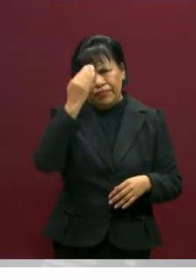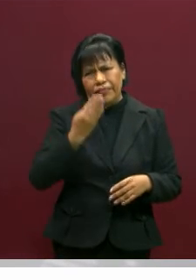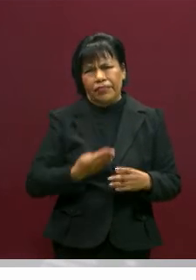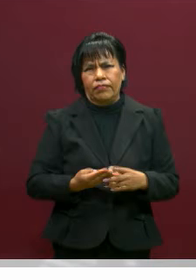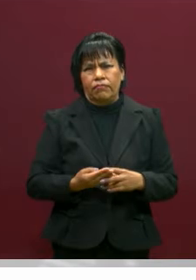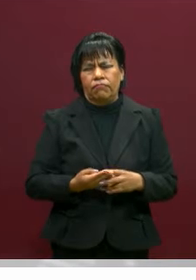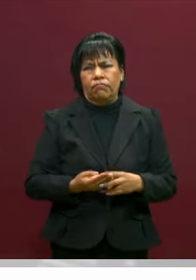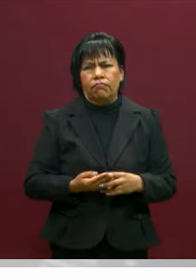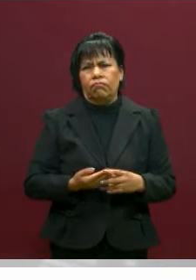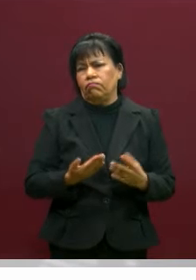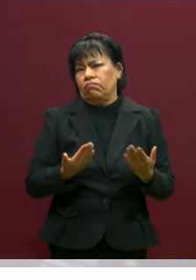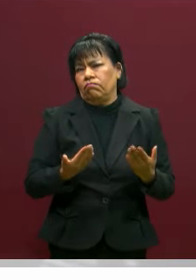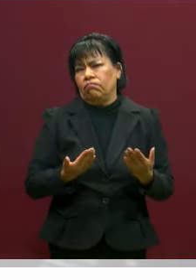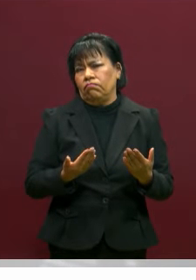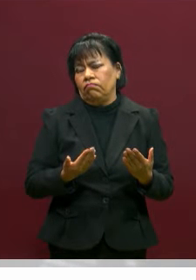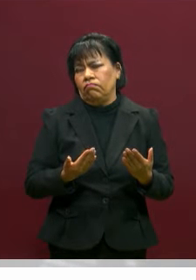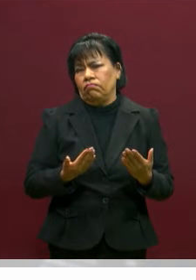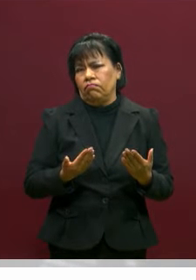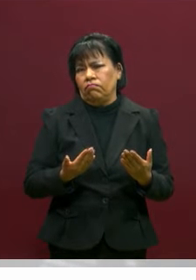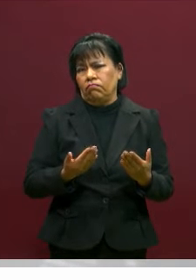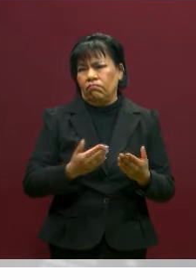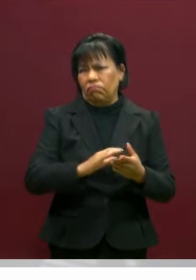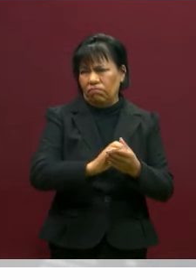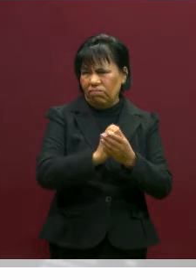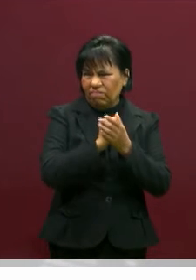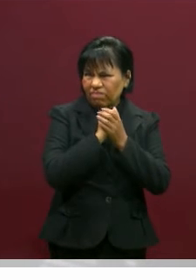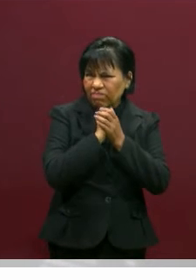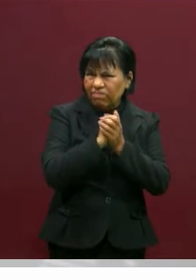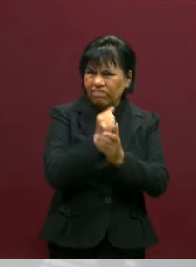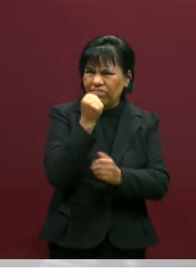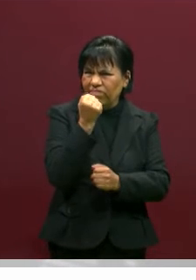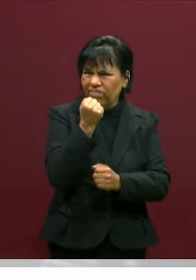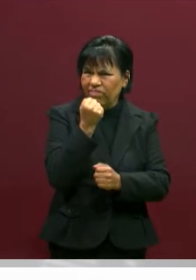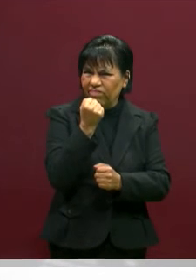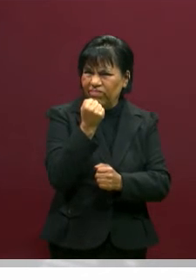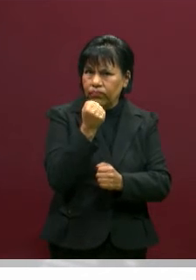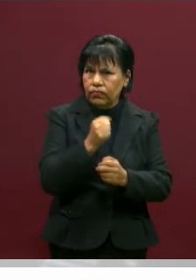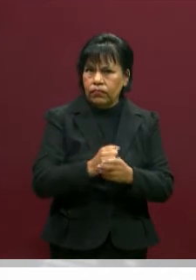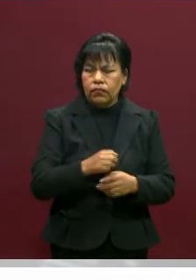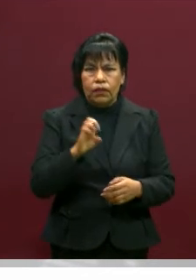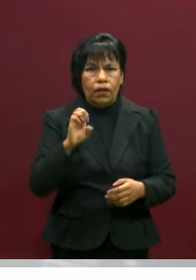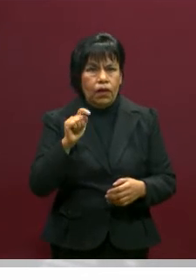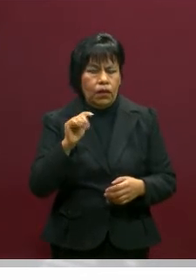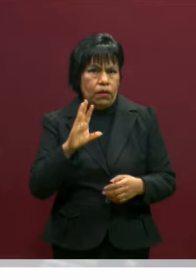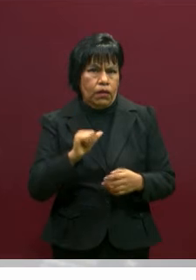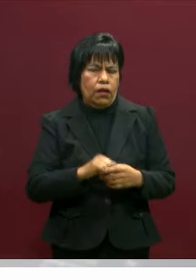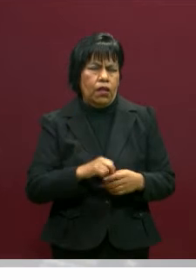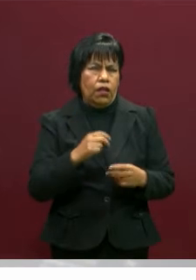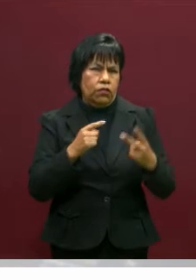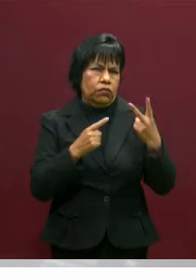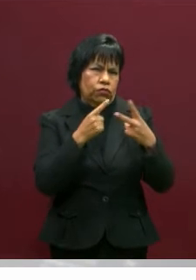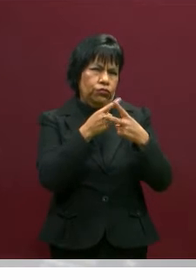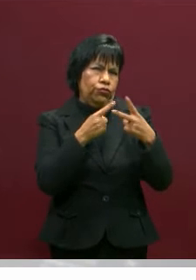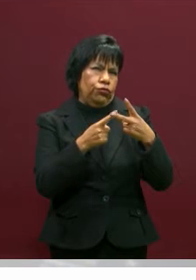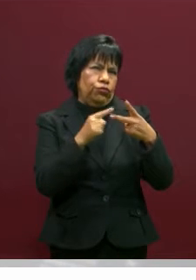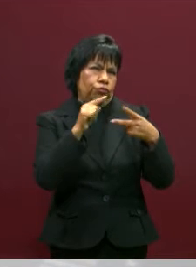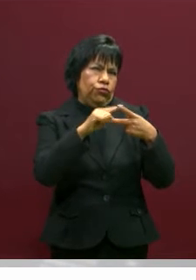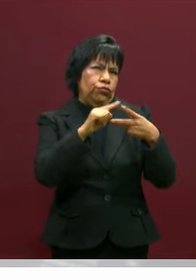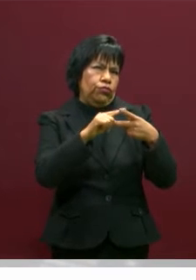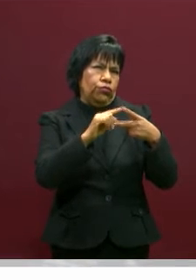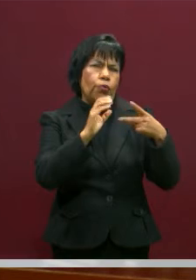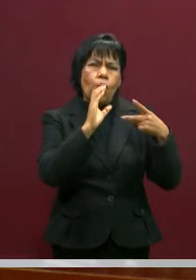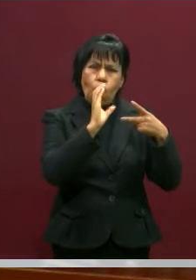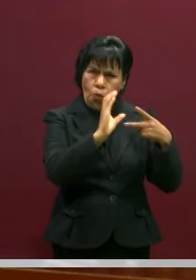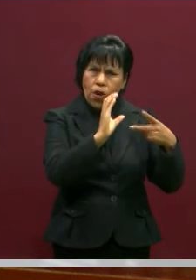sujeta, se apropia, un puño apretado. Entonces, en la ética tenemos estas dos figuras. La ética del